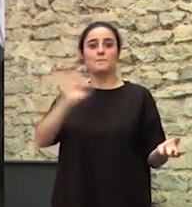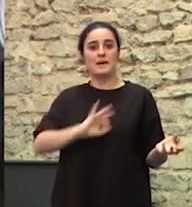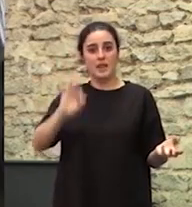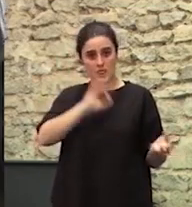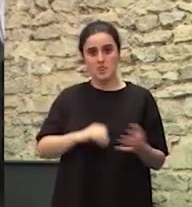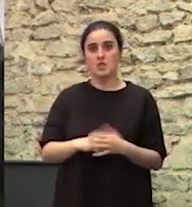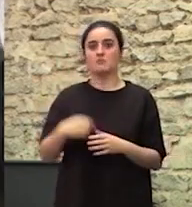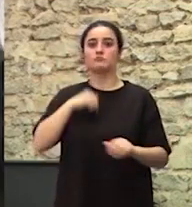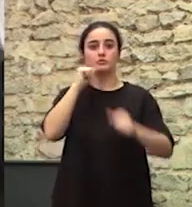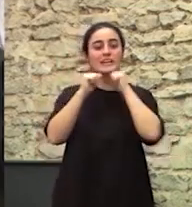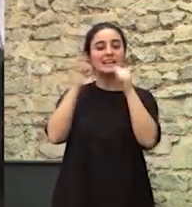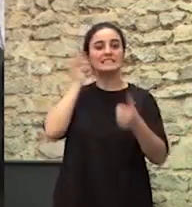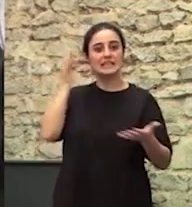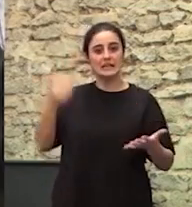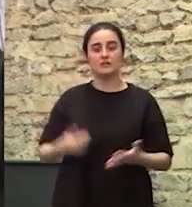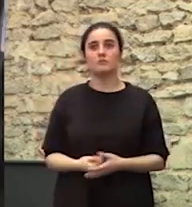gitana